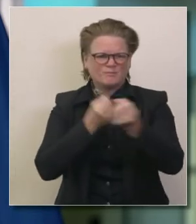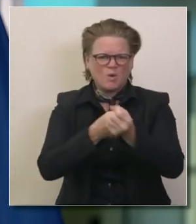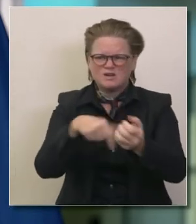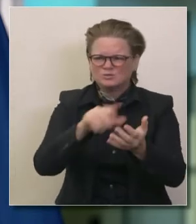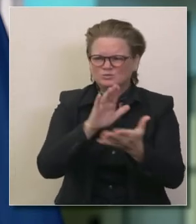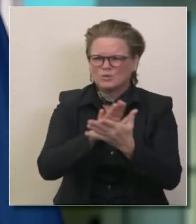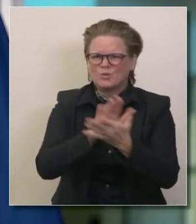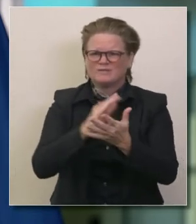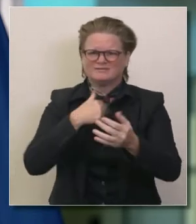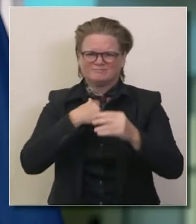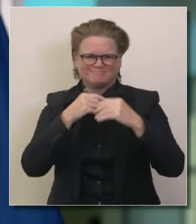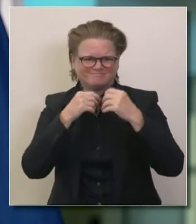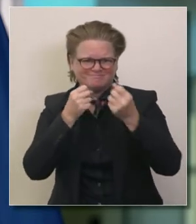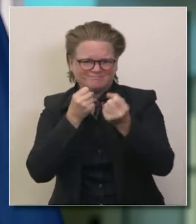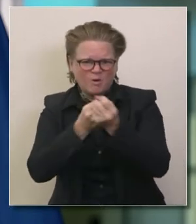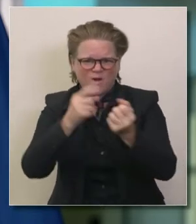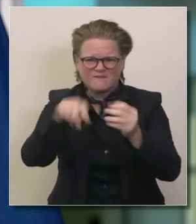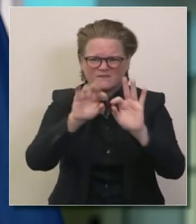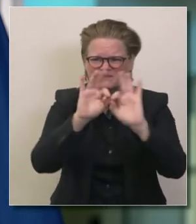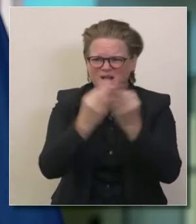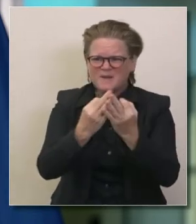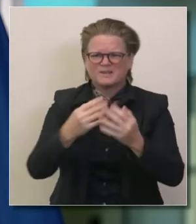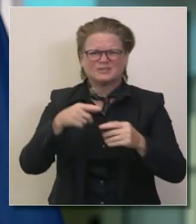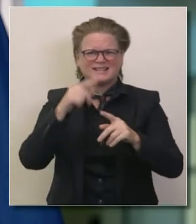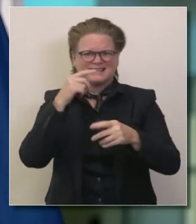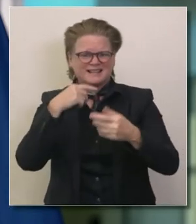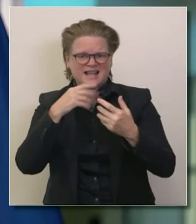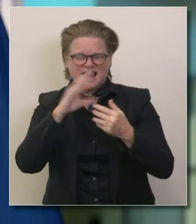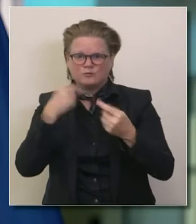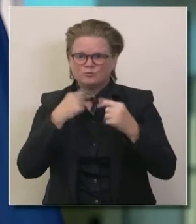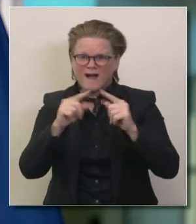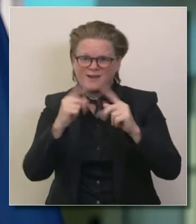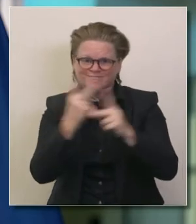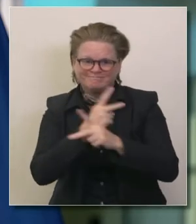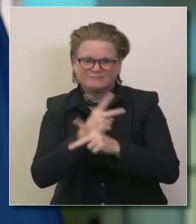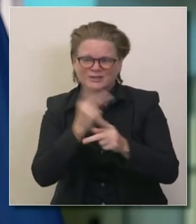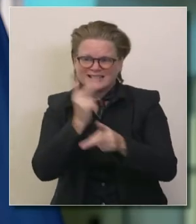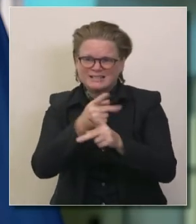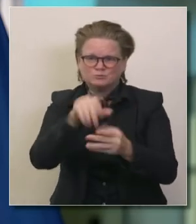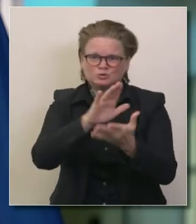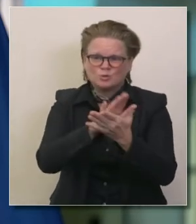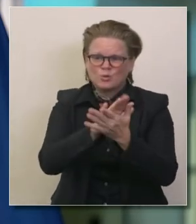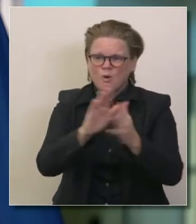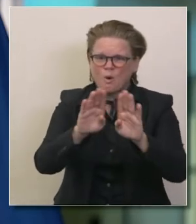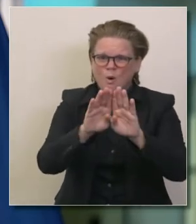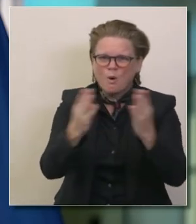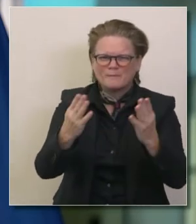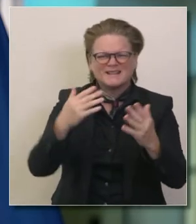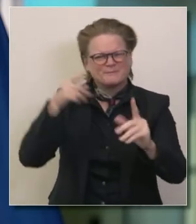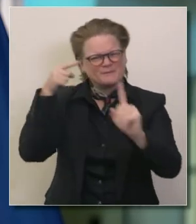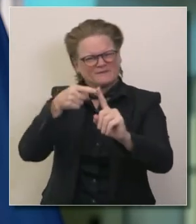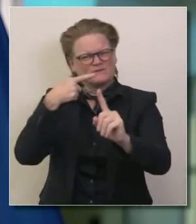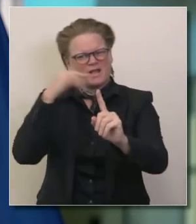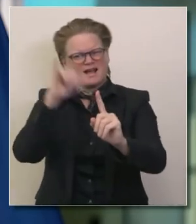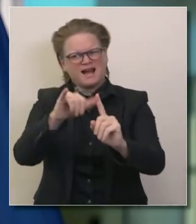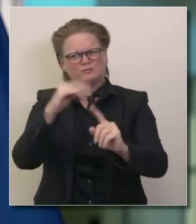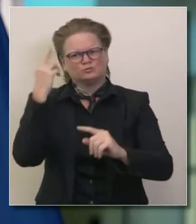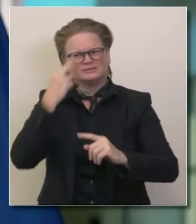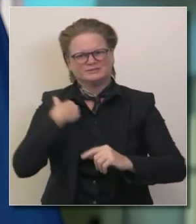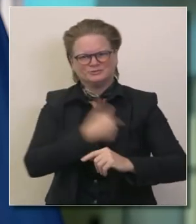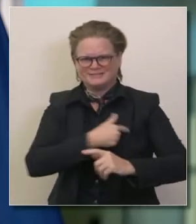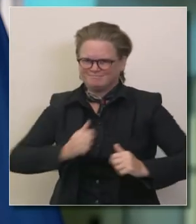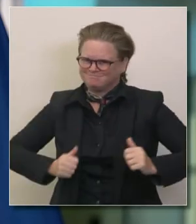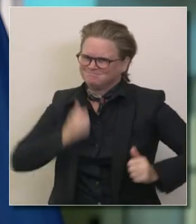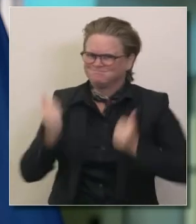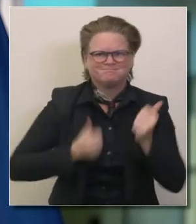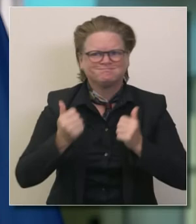para poder apoyar las necesidades de pruebas no solo como estado sino específicamente para nuestras escuelas públicas y una de las razones por